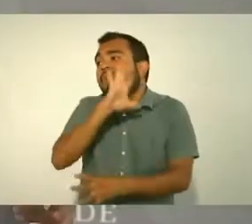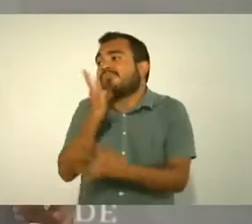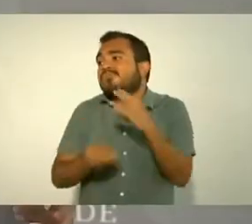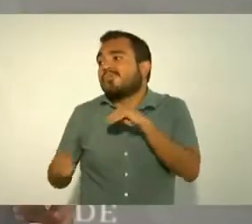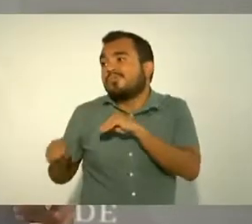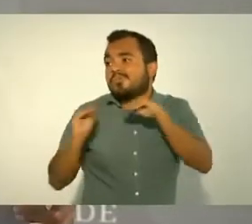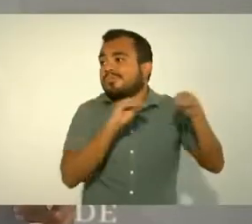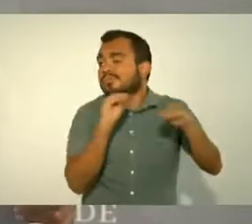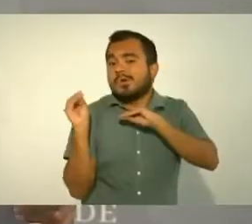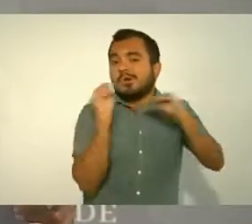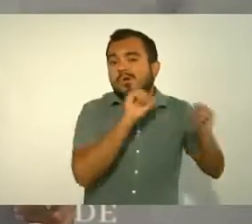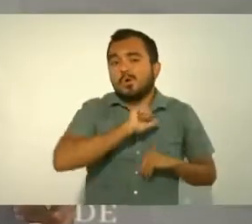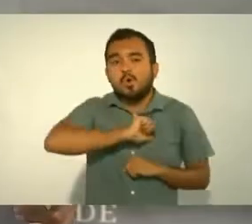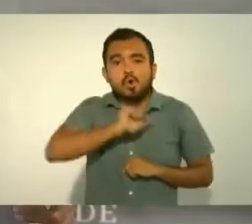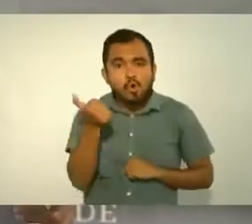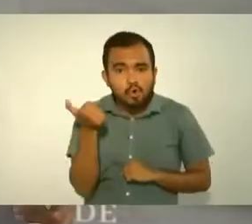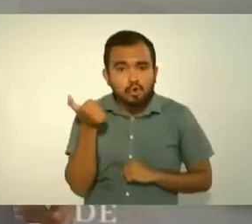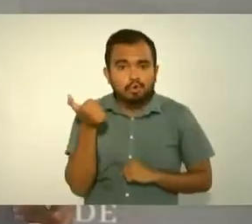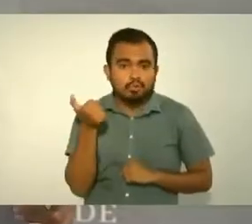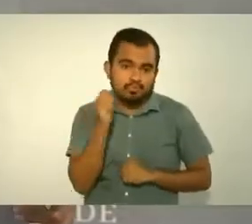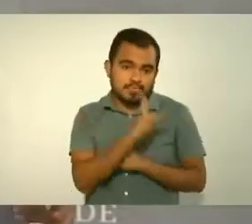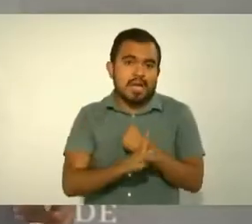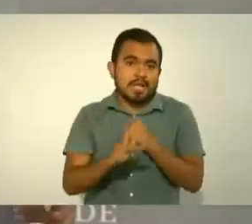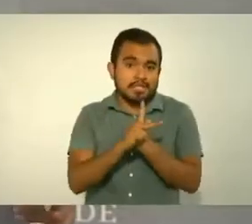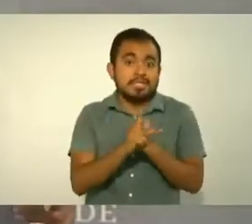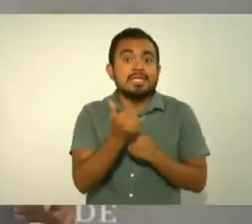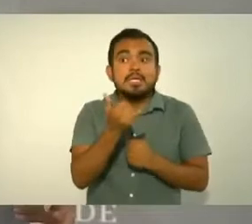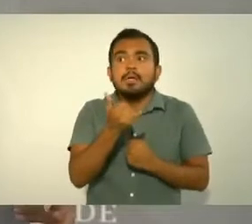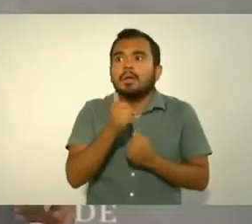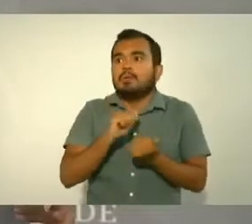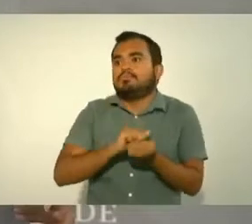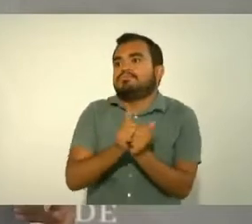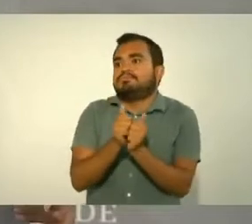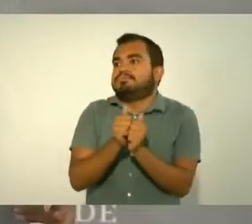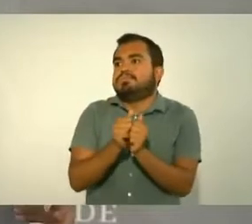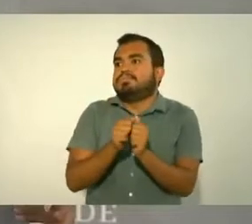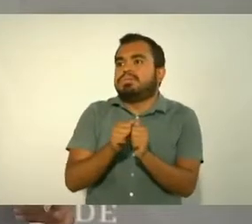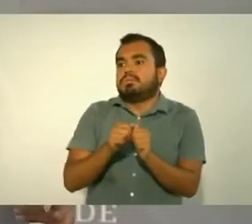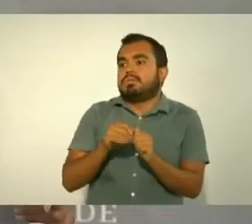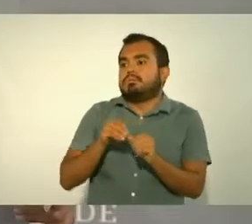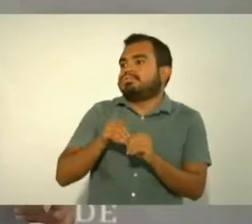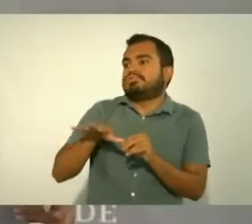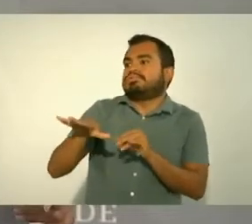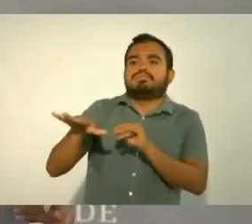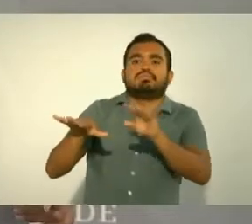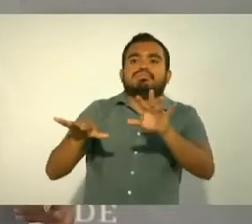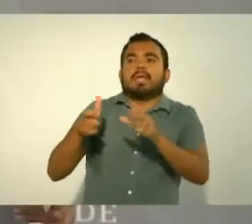desquician toda la economía imagínense